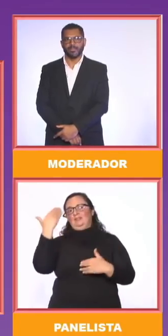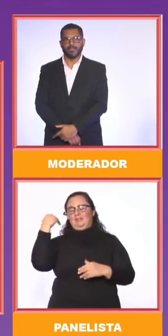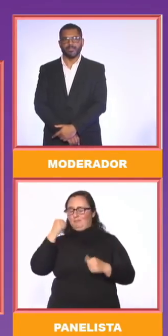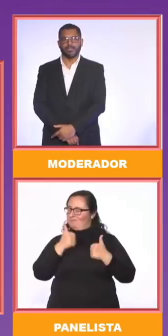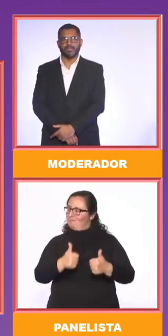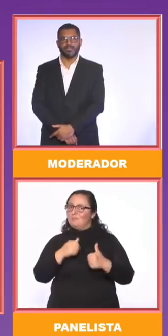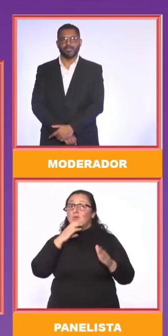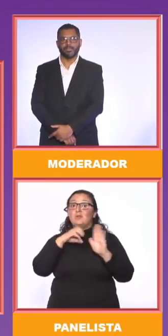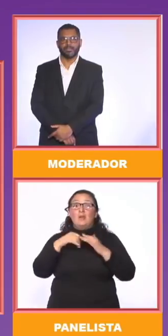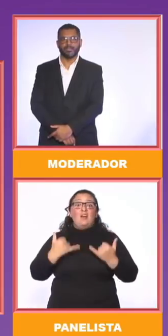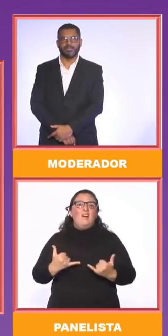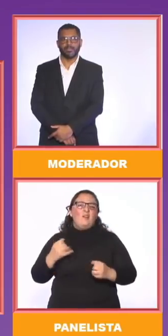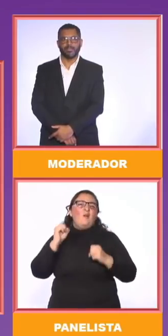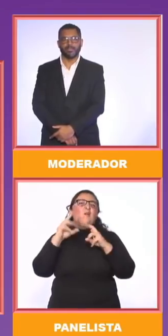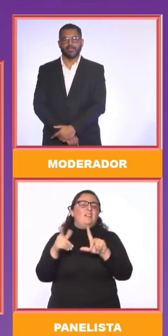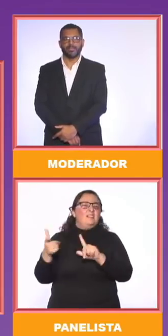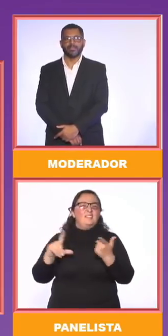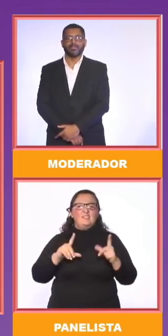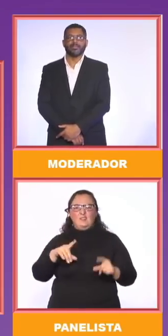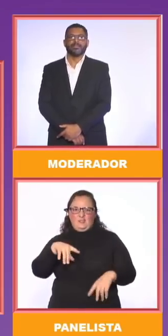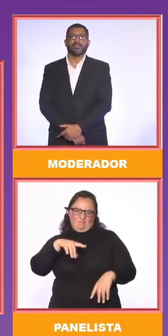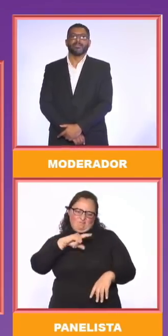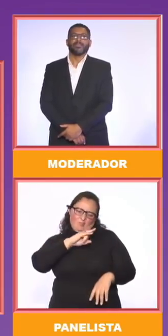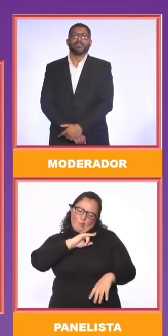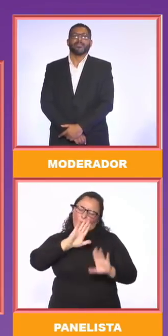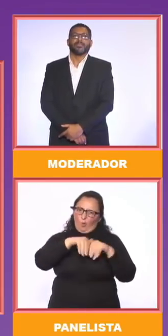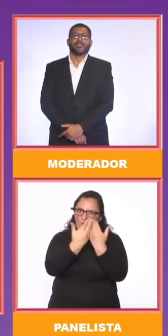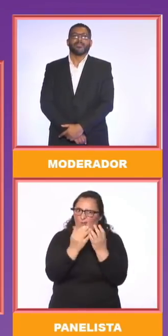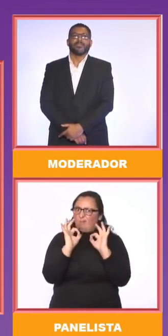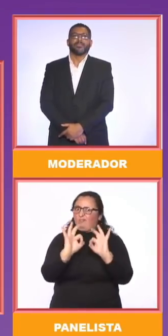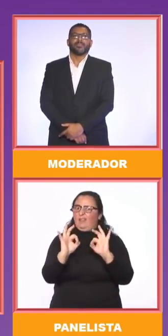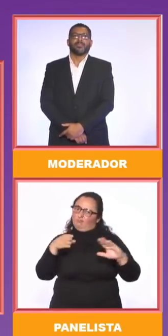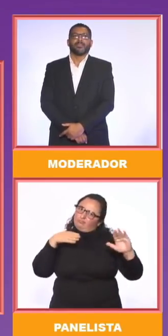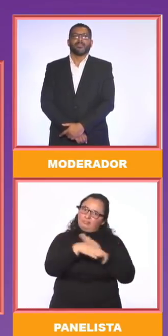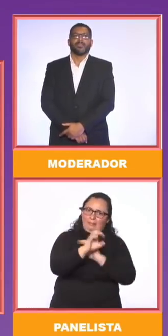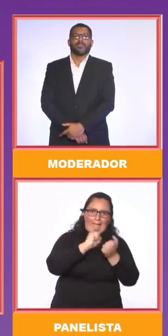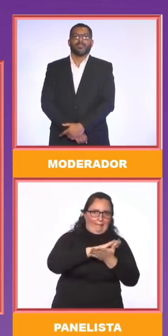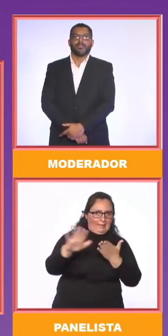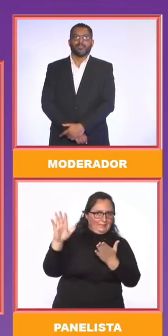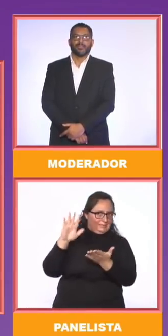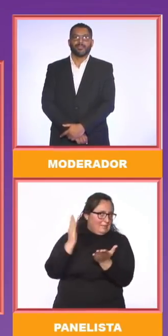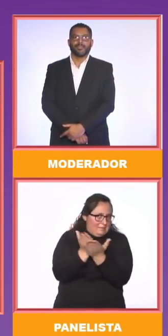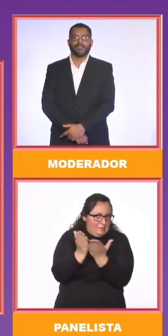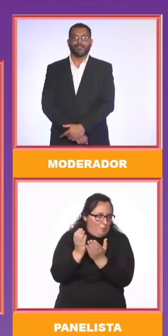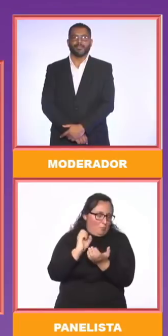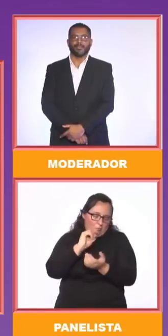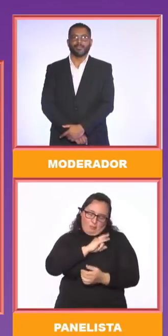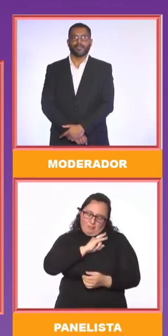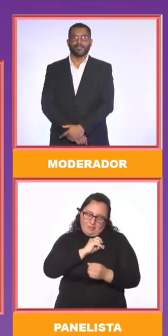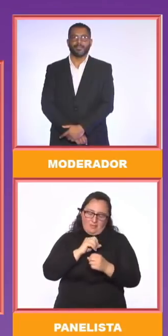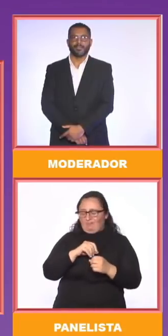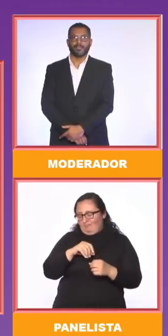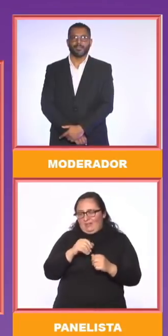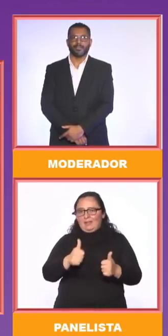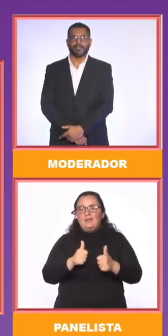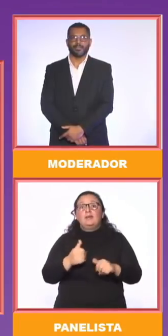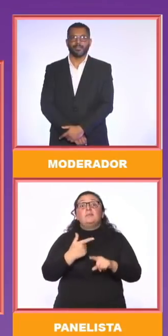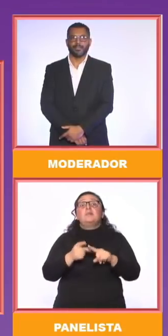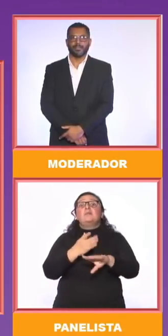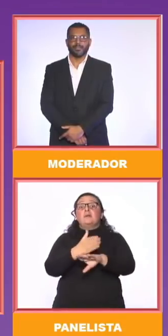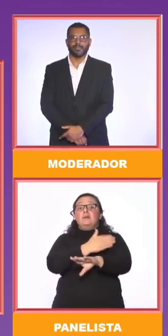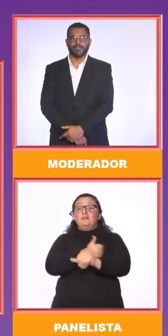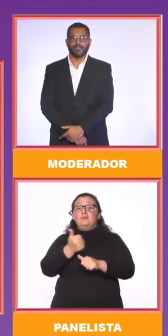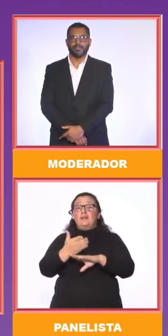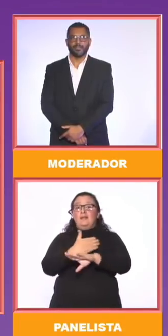Se llama Todos a Aprender. Que tiene la gran virtud de que la formación sea ahí, en el chalón.